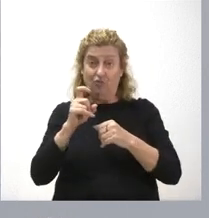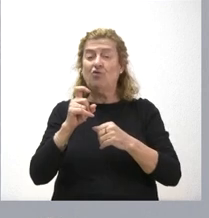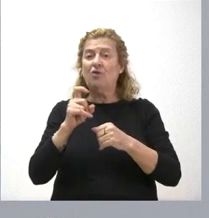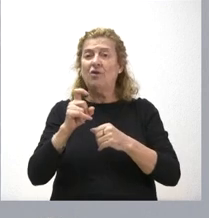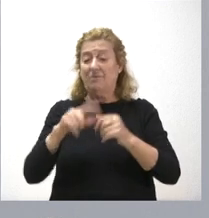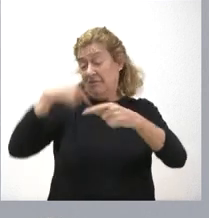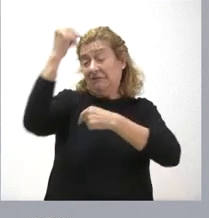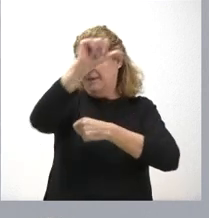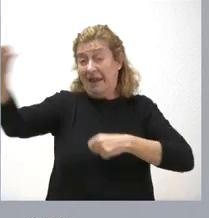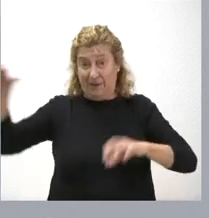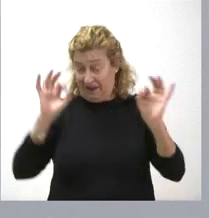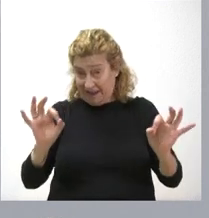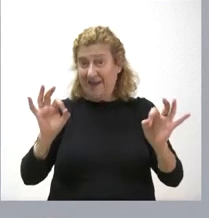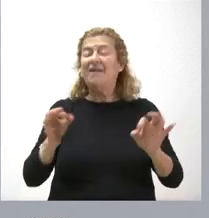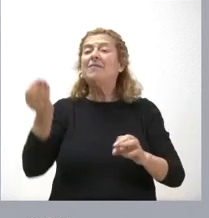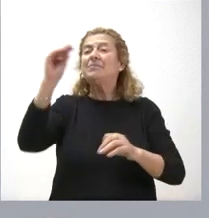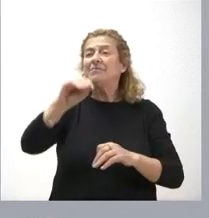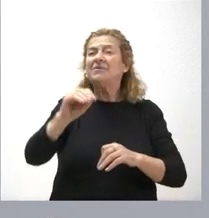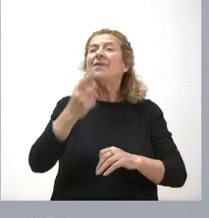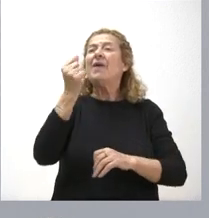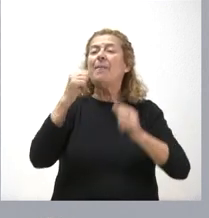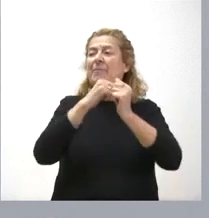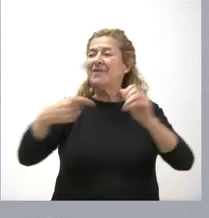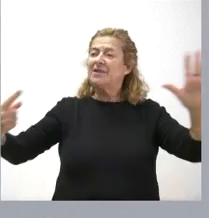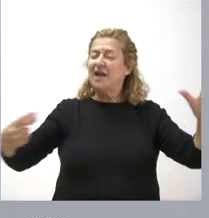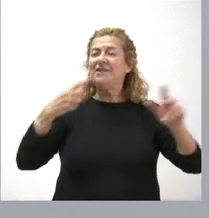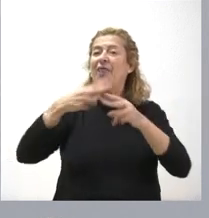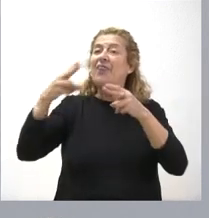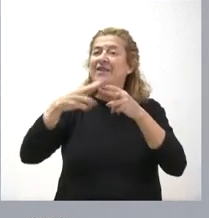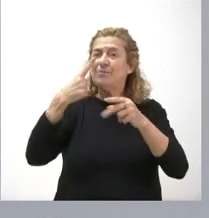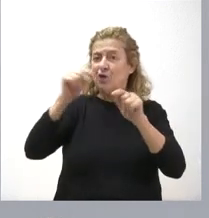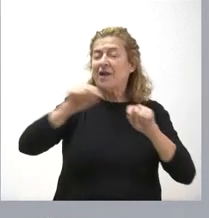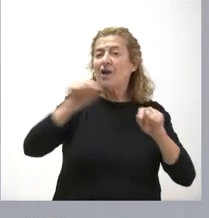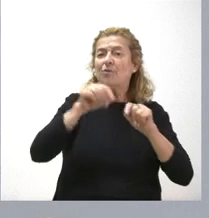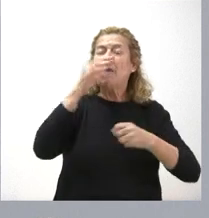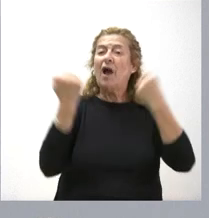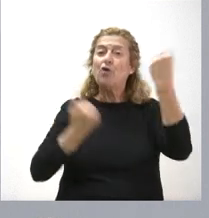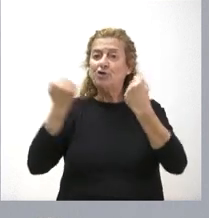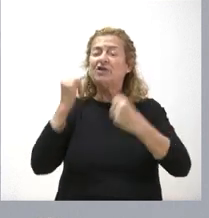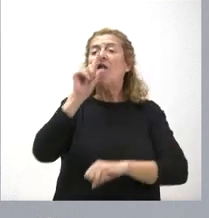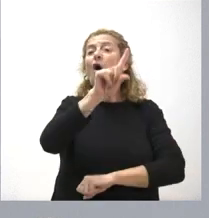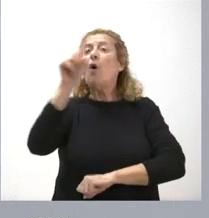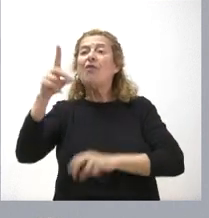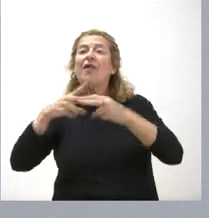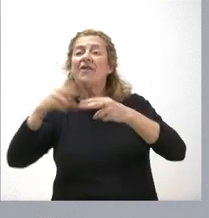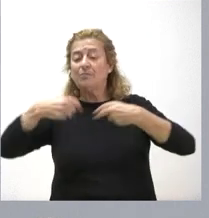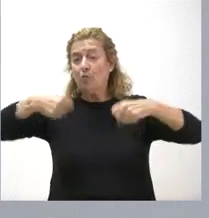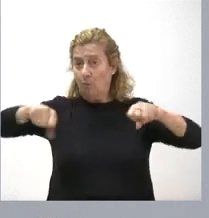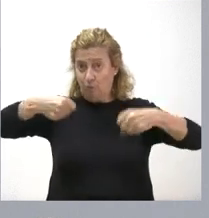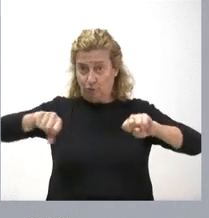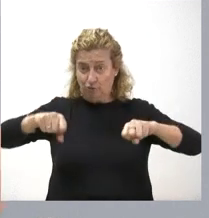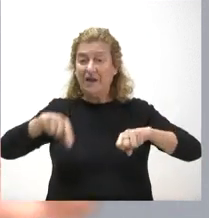desde la próxima semana, alcanzará los 26 céntimos de kilómetro para los automóviles y 11 céntimos en el caso de las motocicletas.